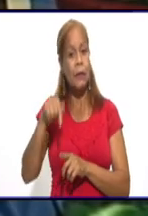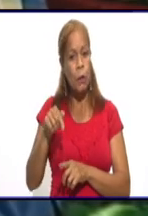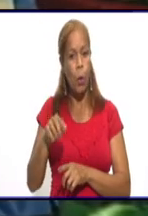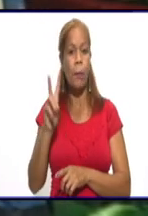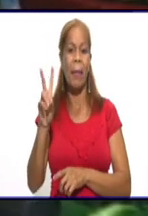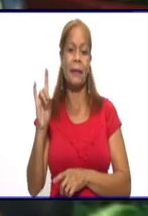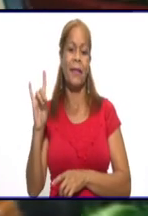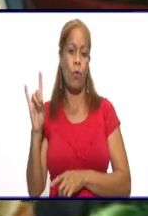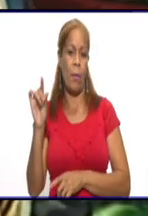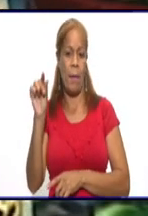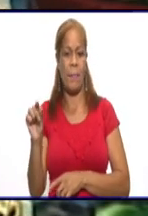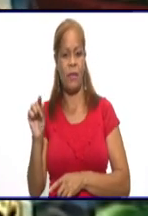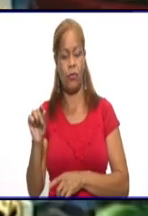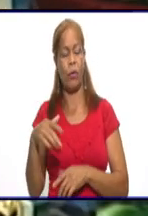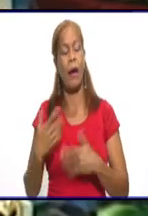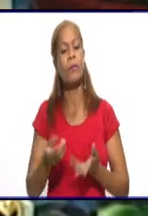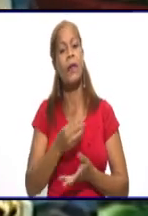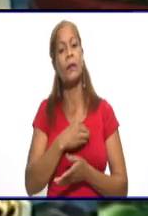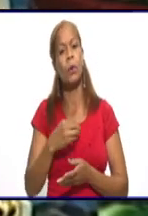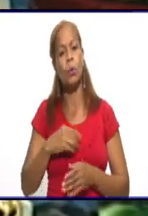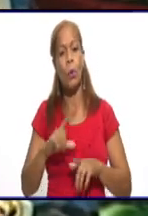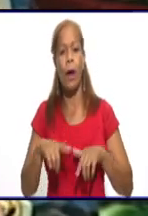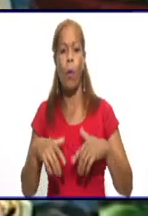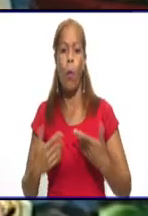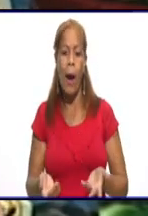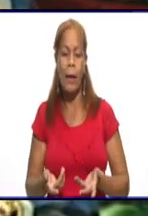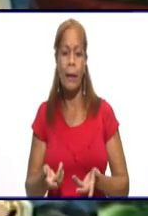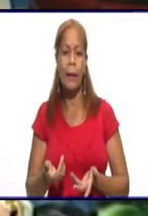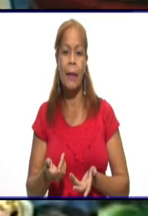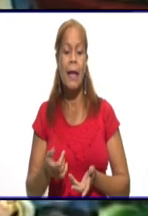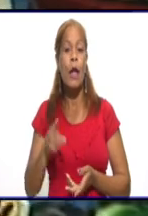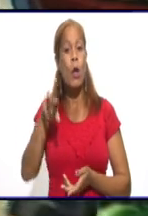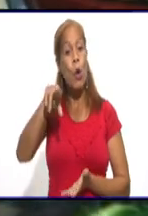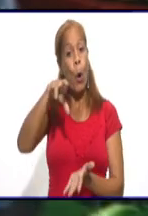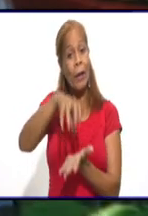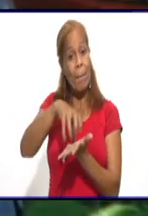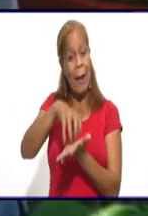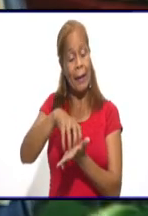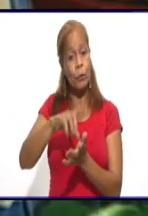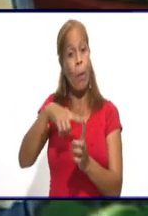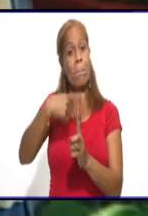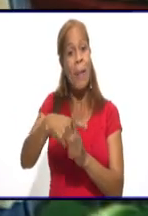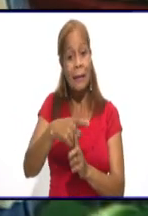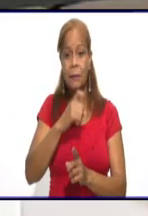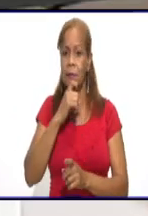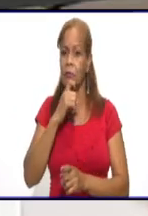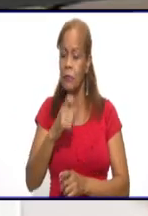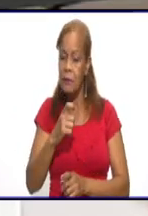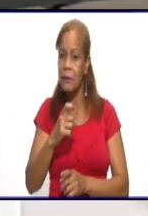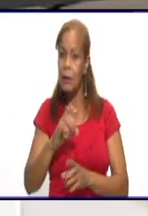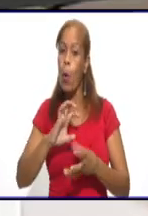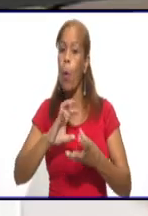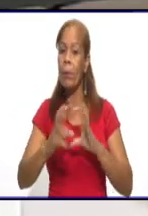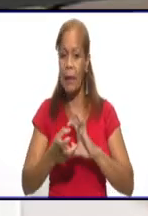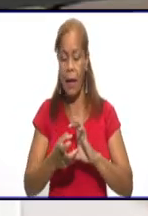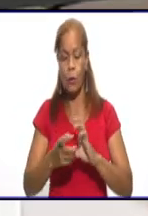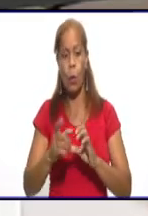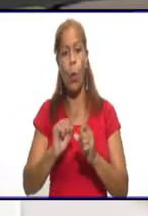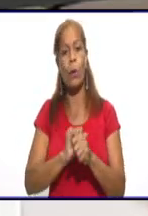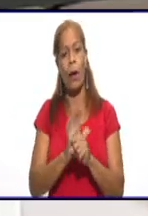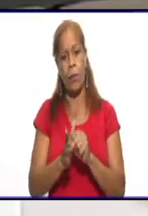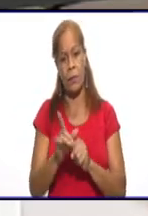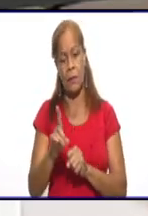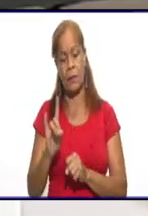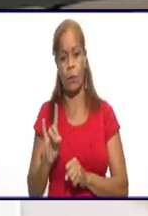Doctora, ¿cuáles son hoy en Bayamo los repartos más complicados con la COVID-19? A ver, Junel, si hablamos de